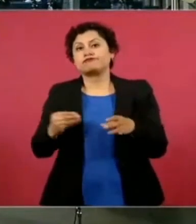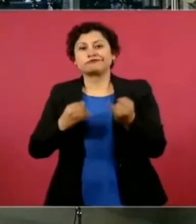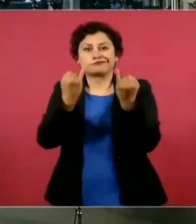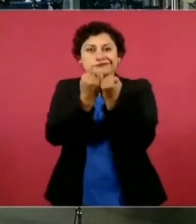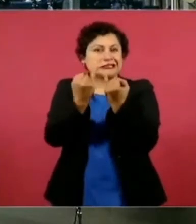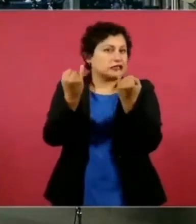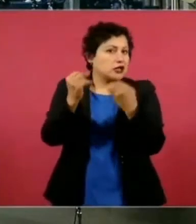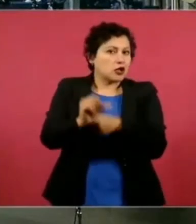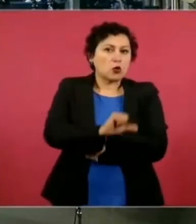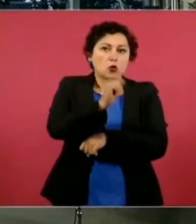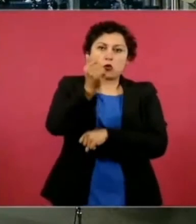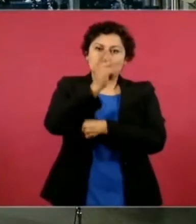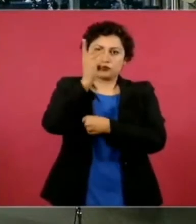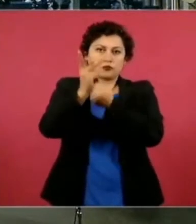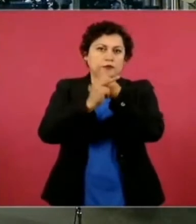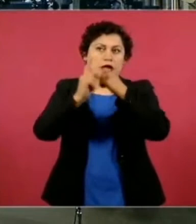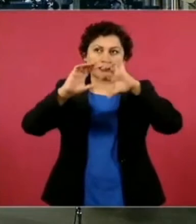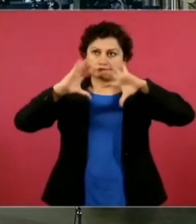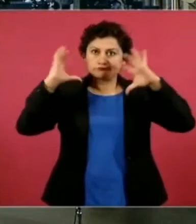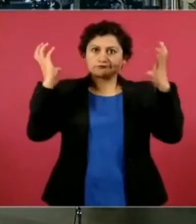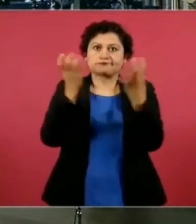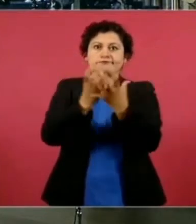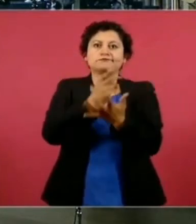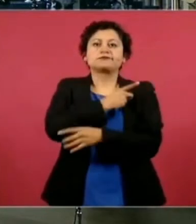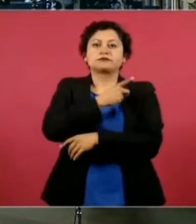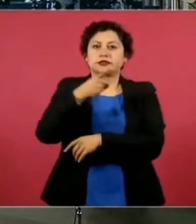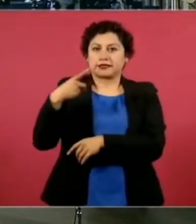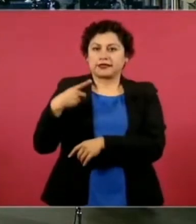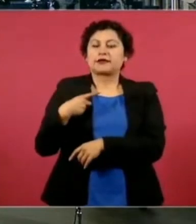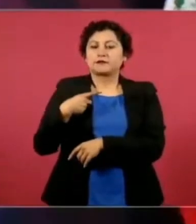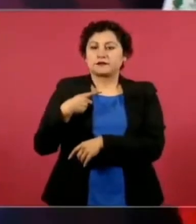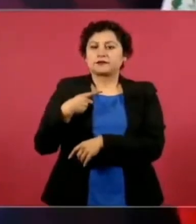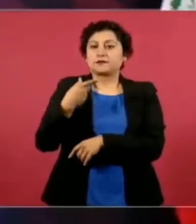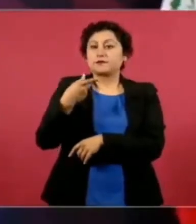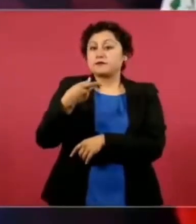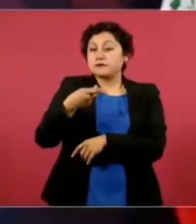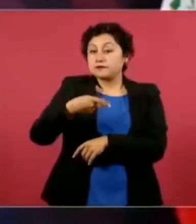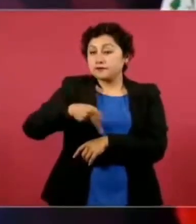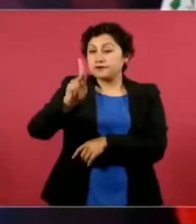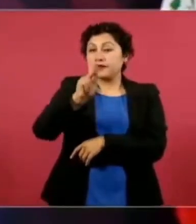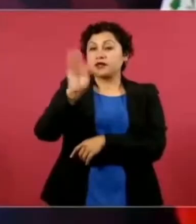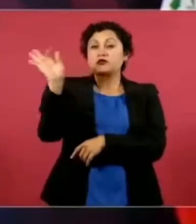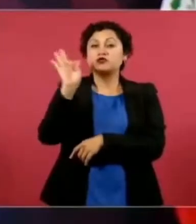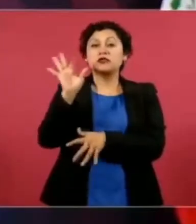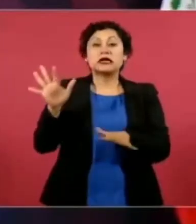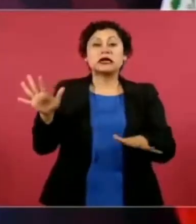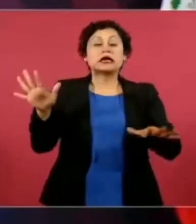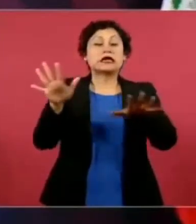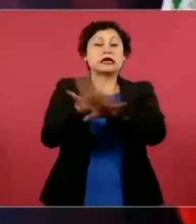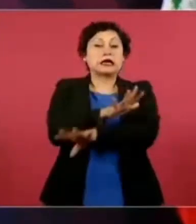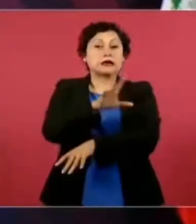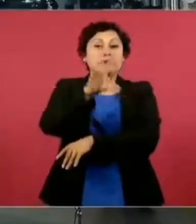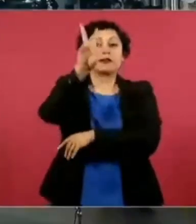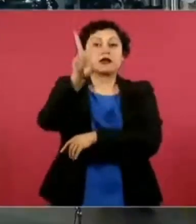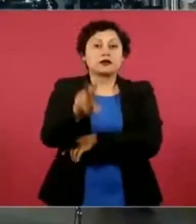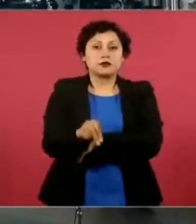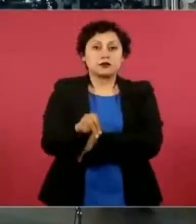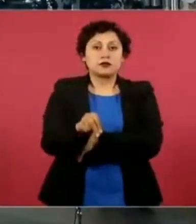Si no, van a seguir imponiéndose